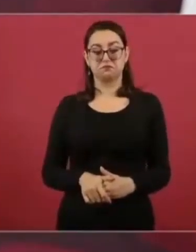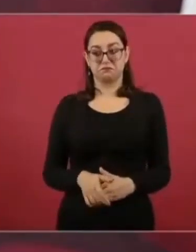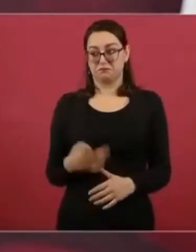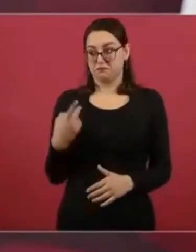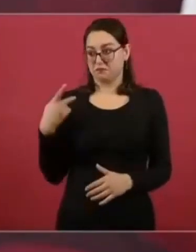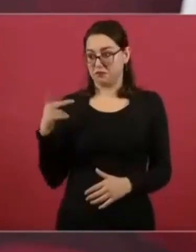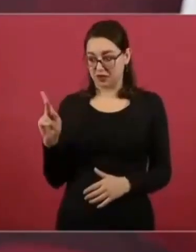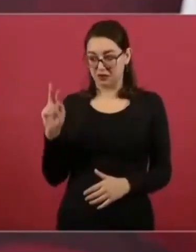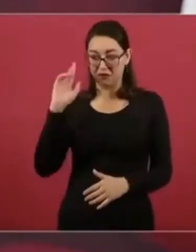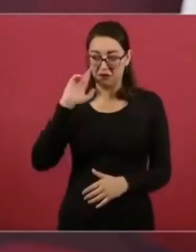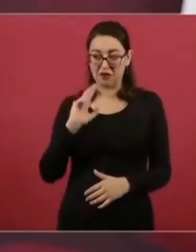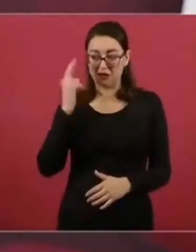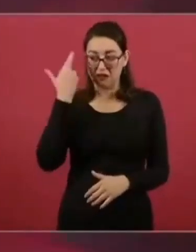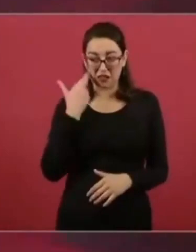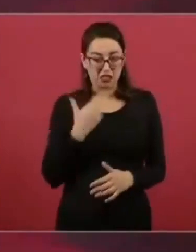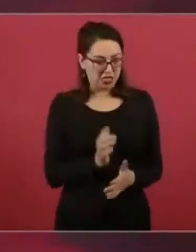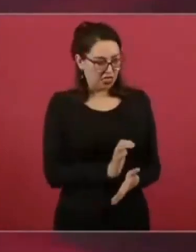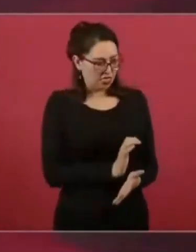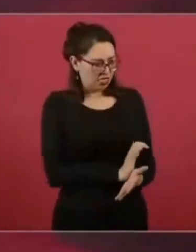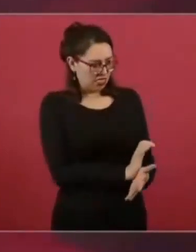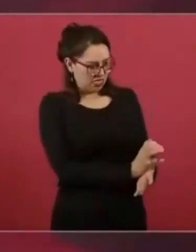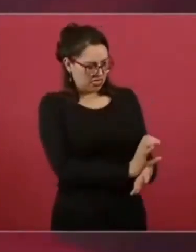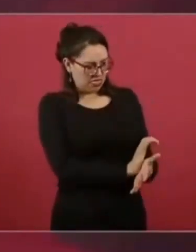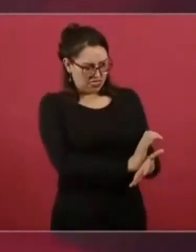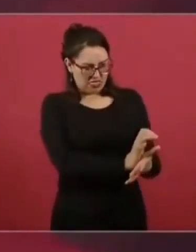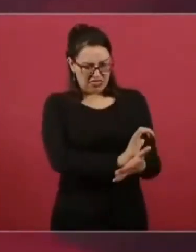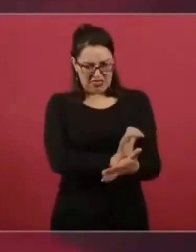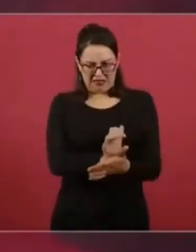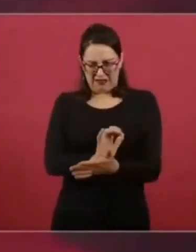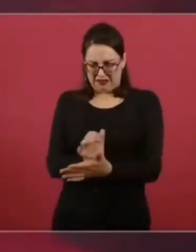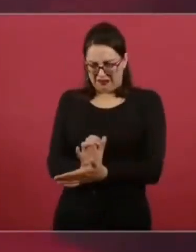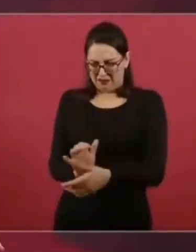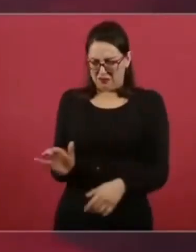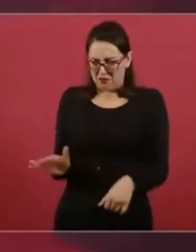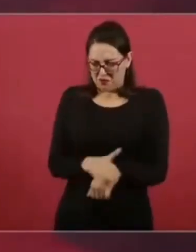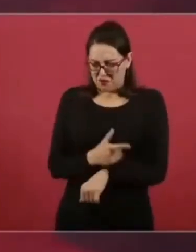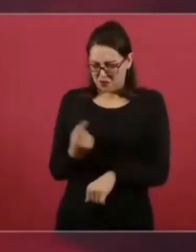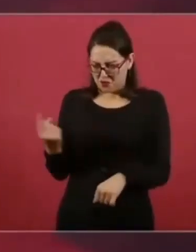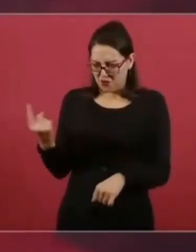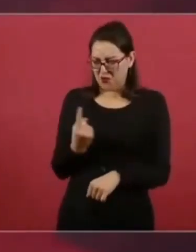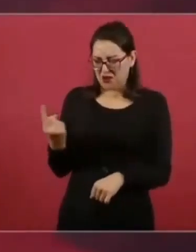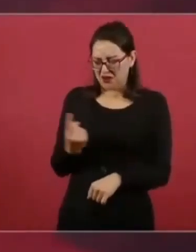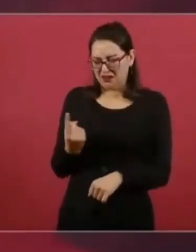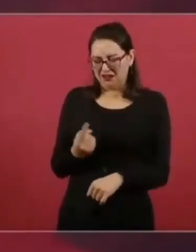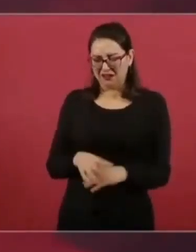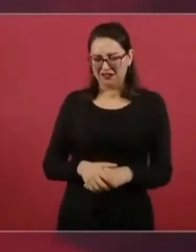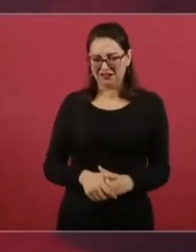Pero, qué esas actitudes